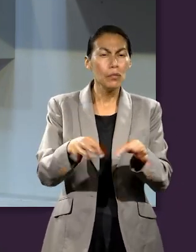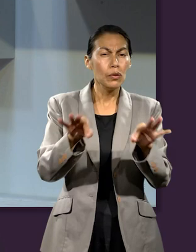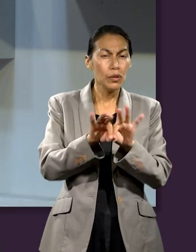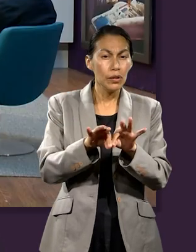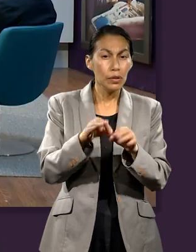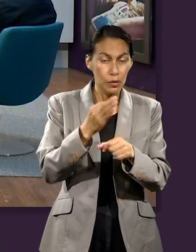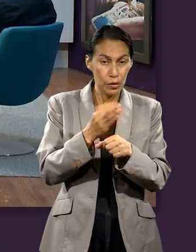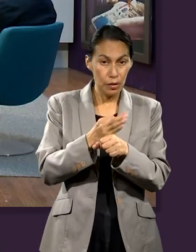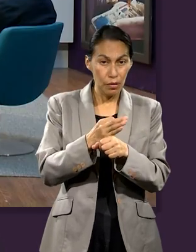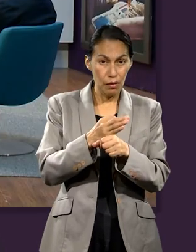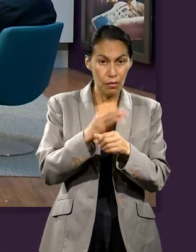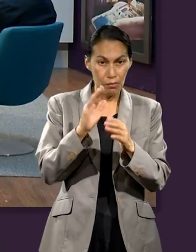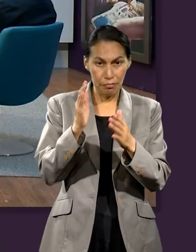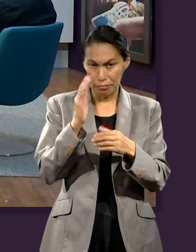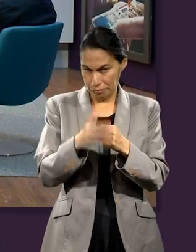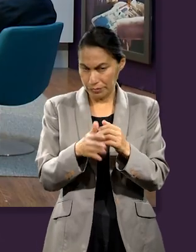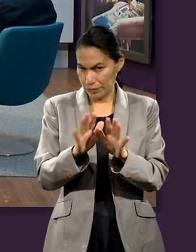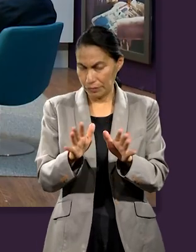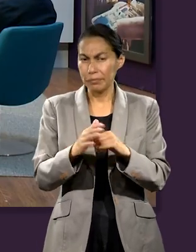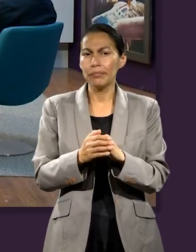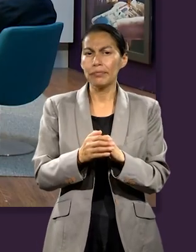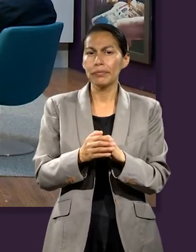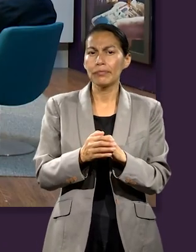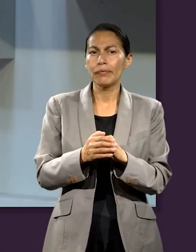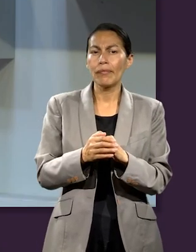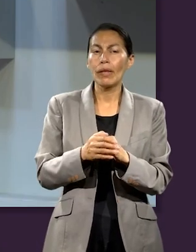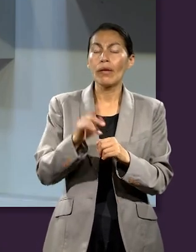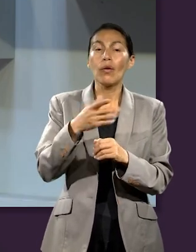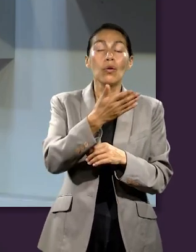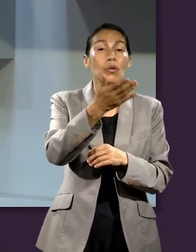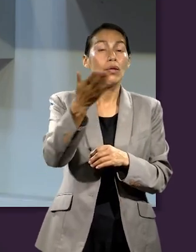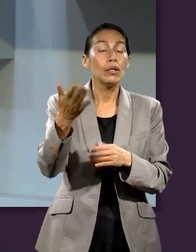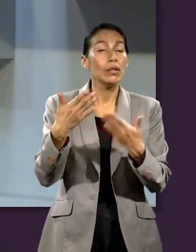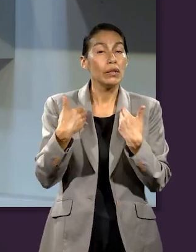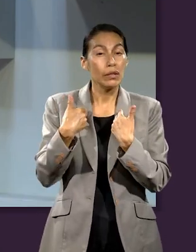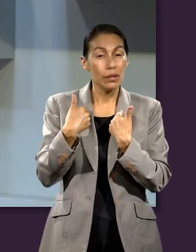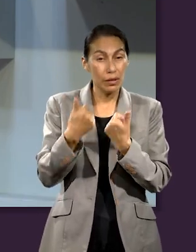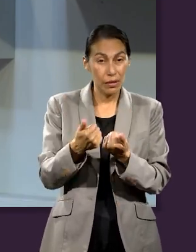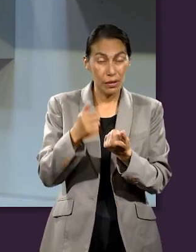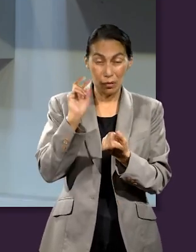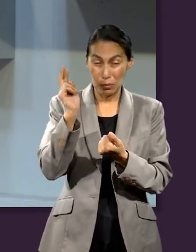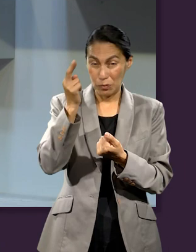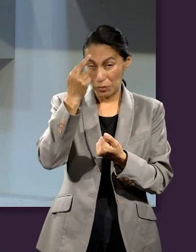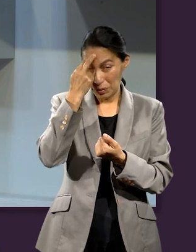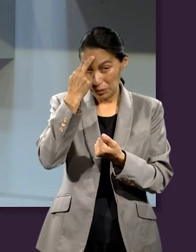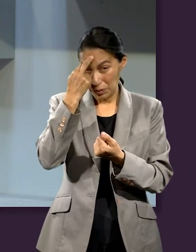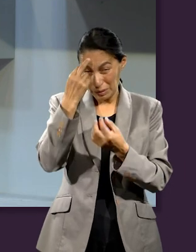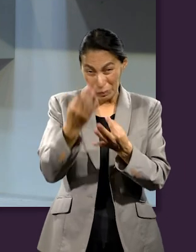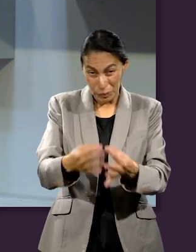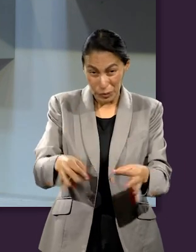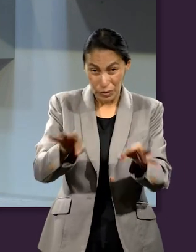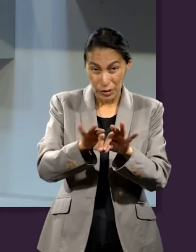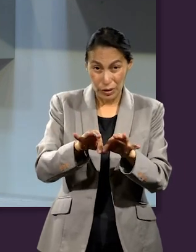decir, y para todos los amigos que nos acompañan, es muy importante que recuerdes que ofrendar no es una acción.